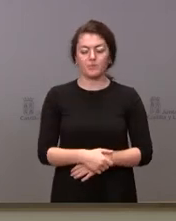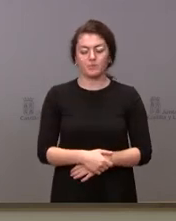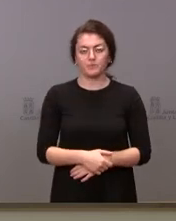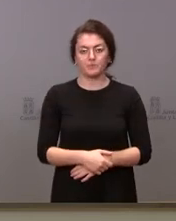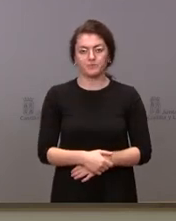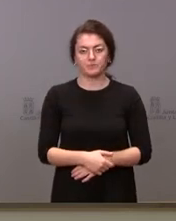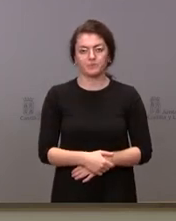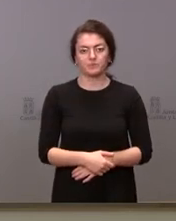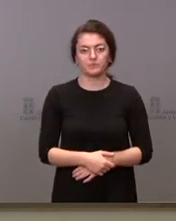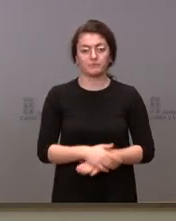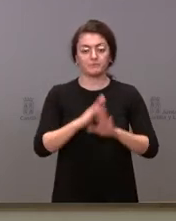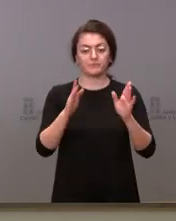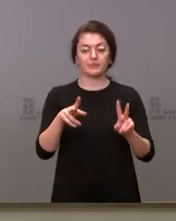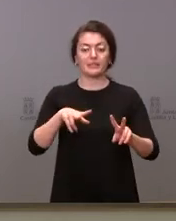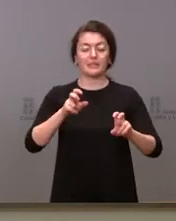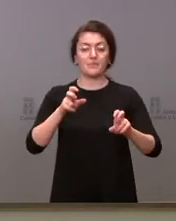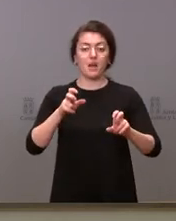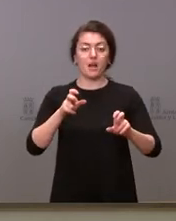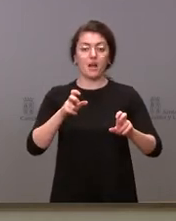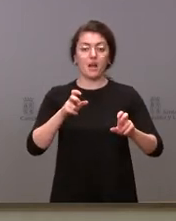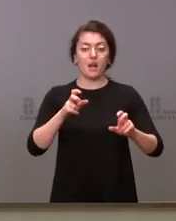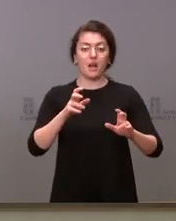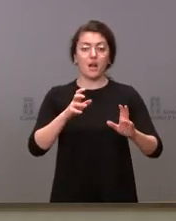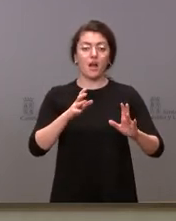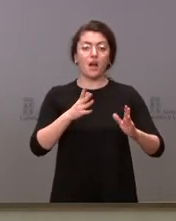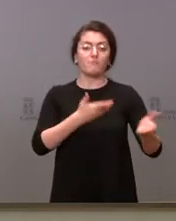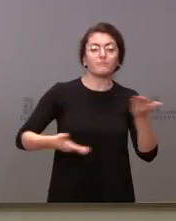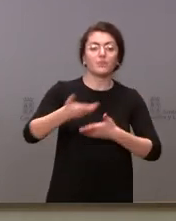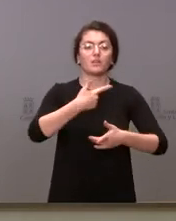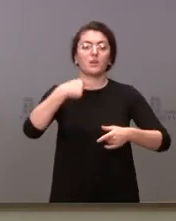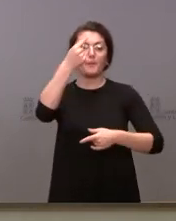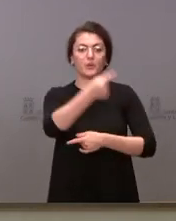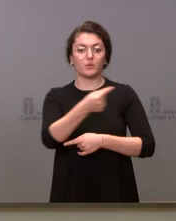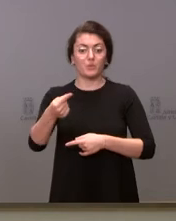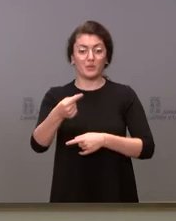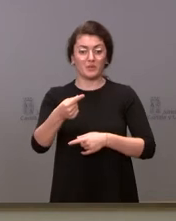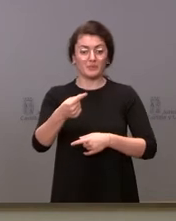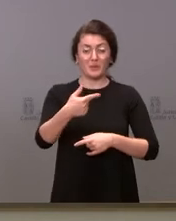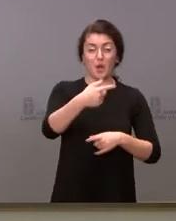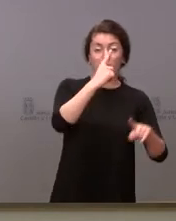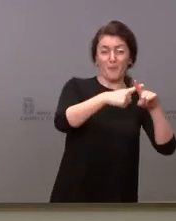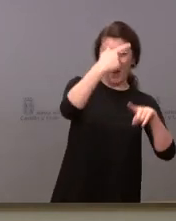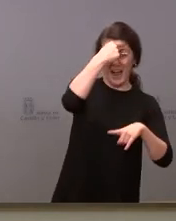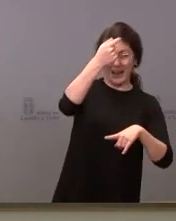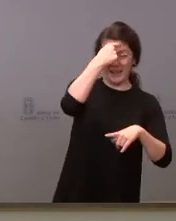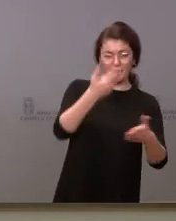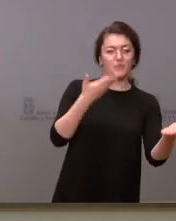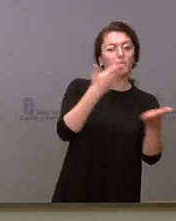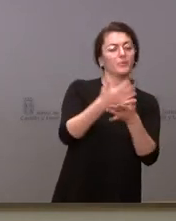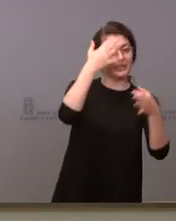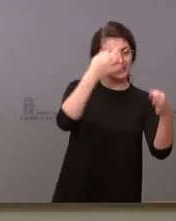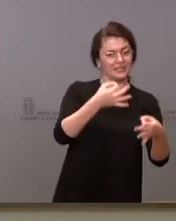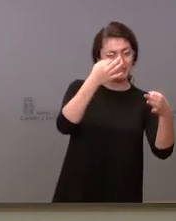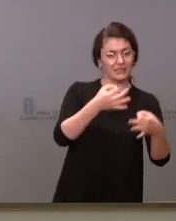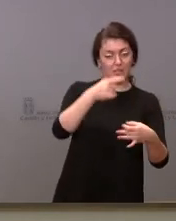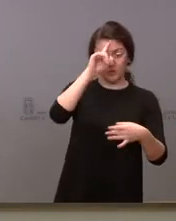Sí, siguiendo con la negociación presupuestaria, ha dicho que por Ávila realiza propuestas sensatas. No sé si considera más